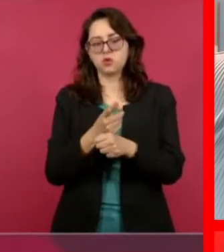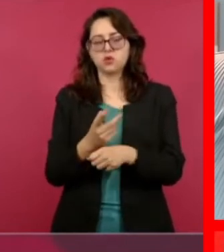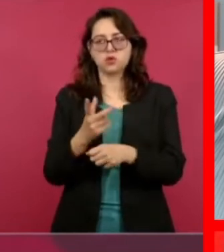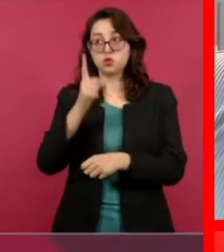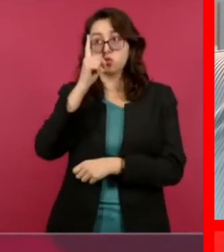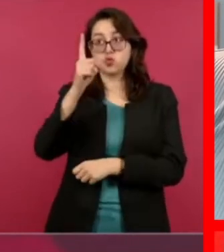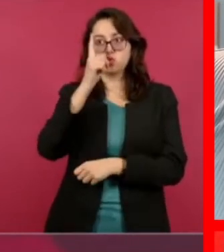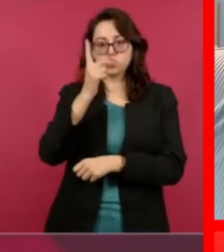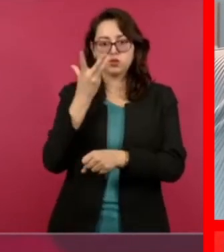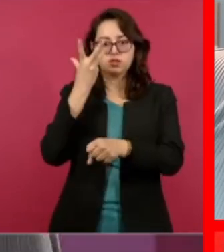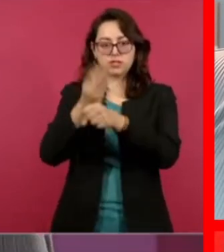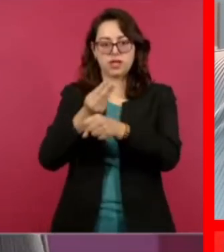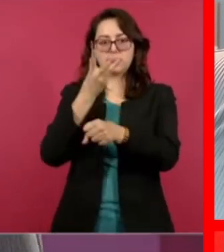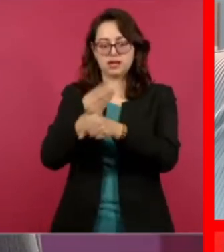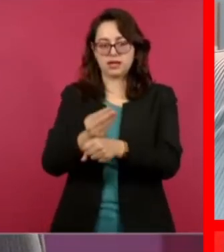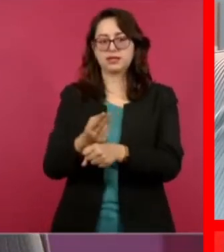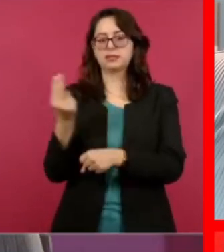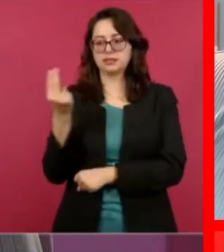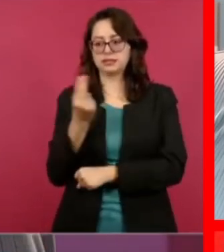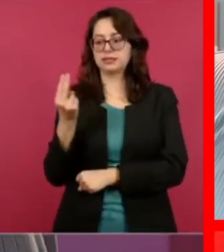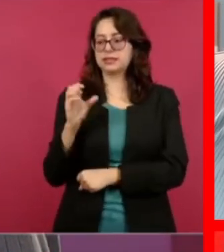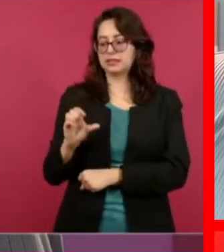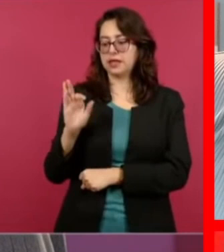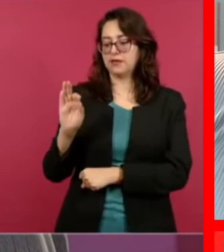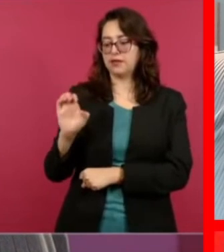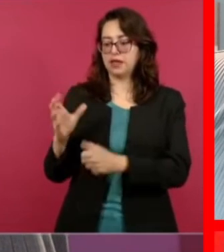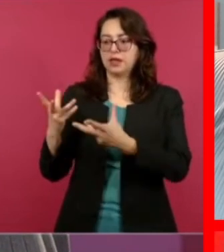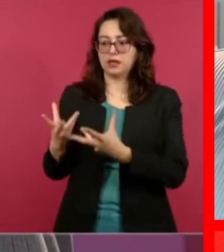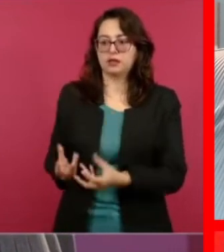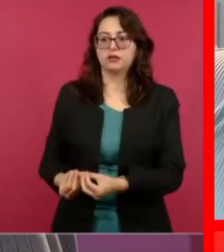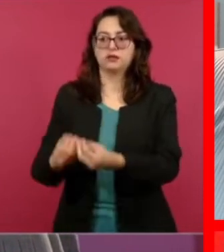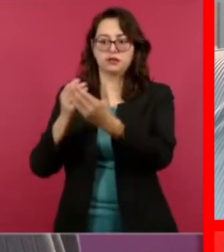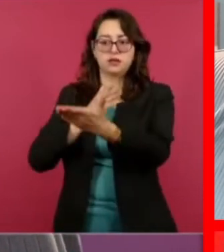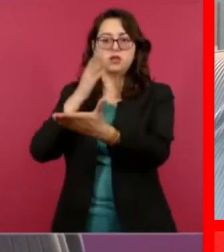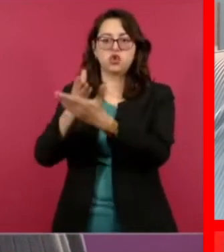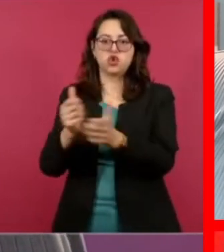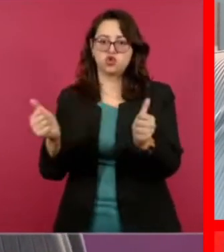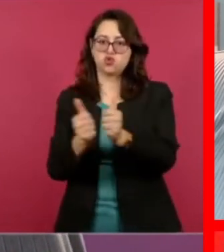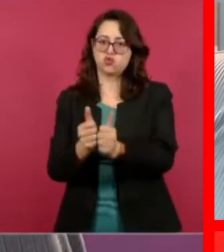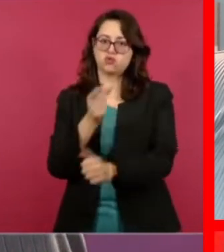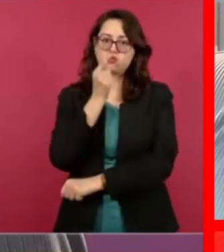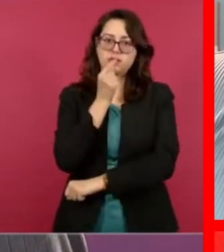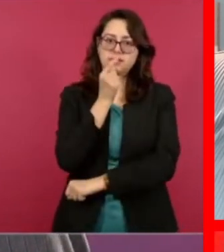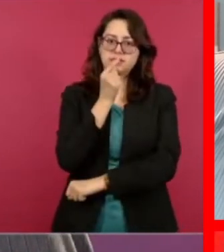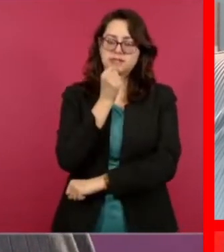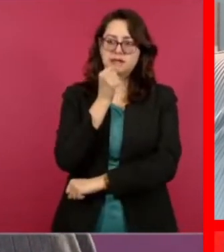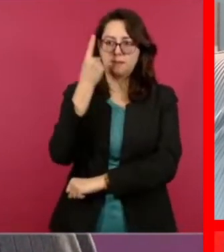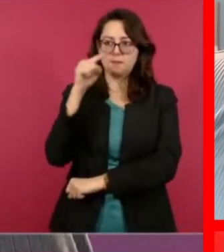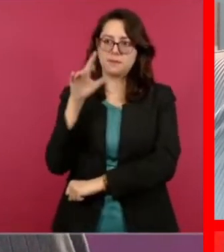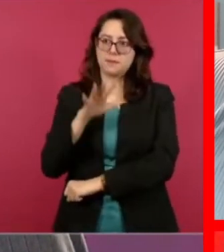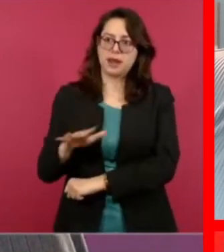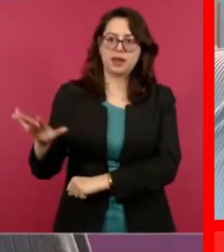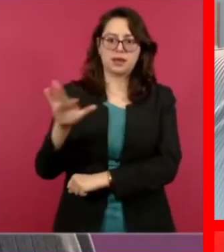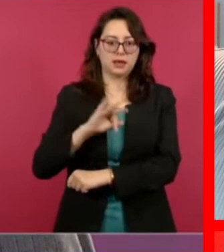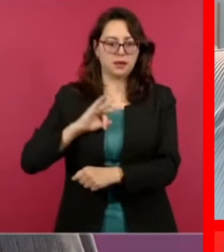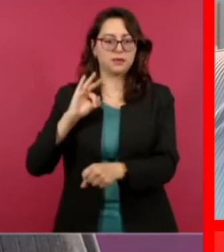se reinstale la luz en beneficio de la gente. Y vamos a